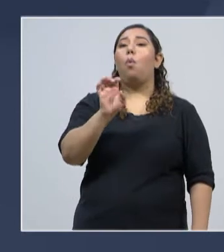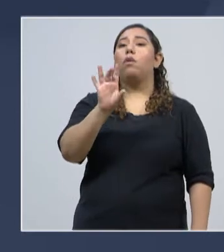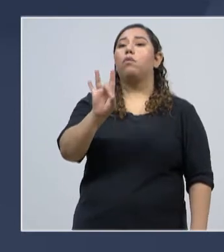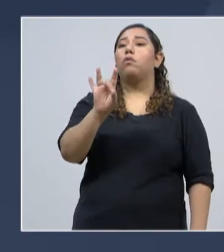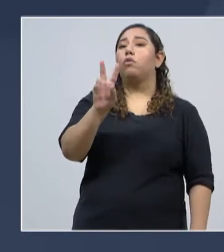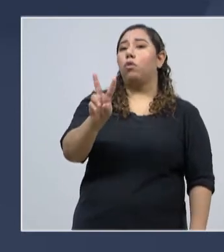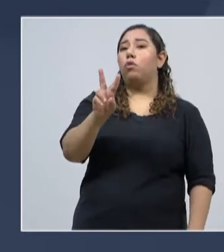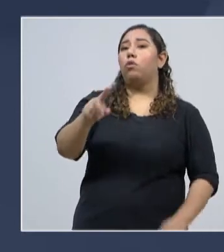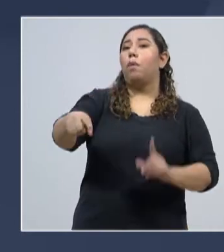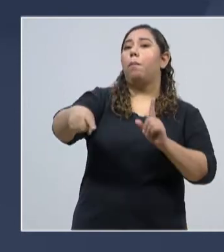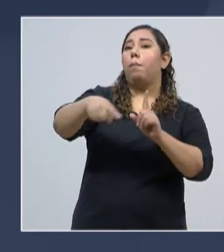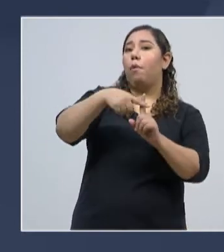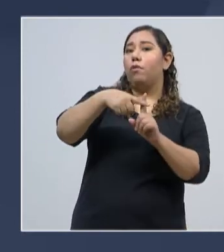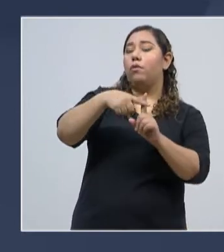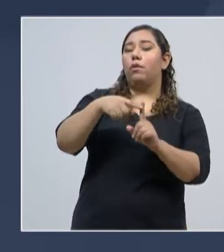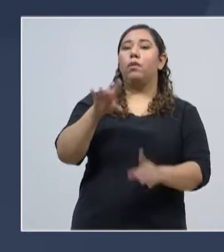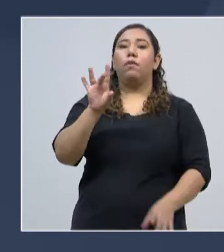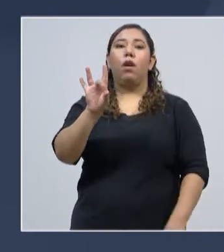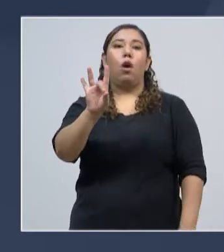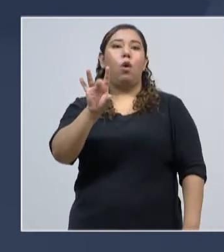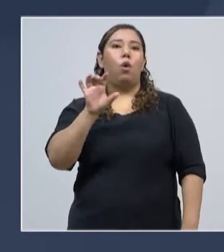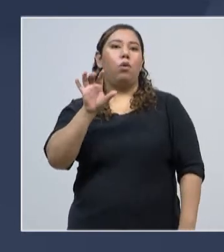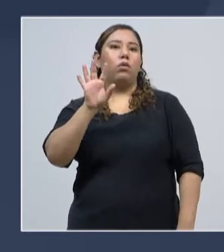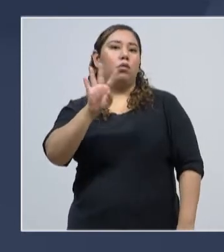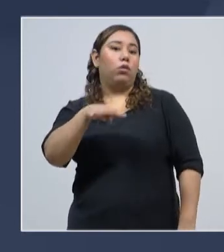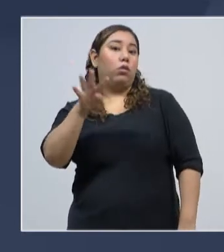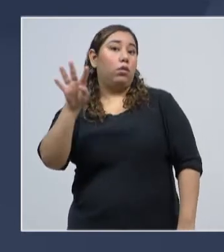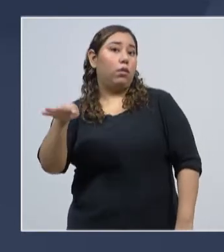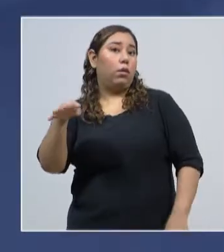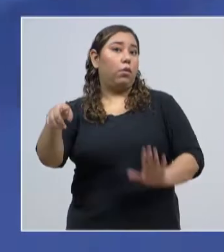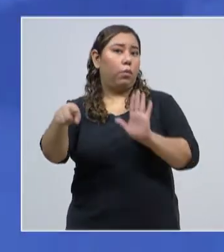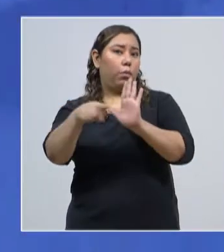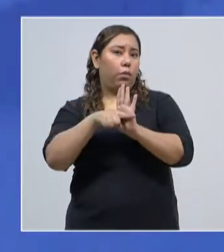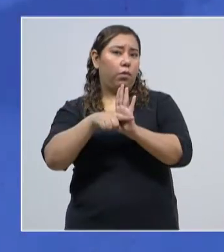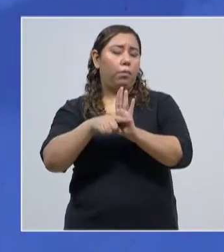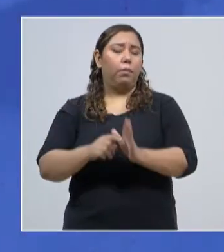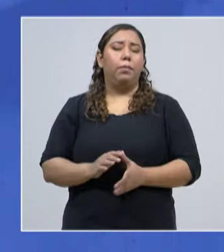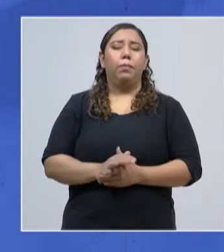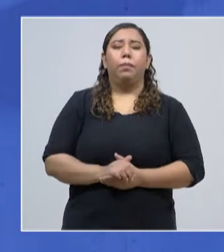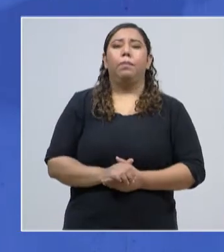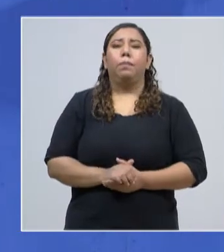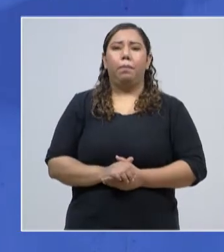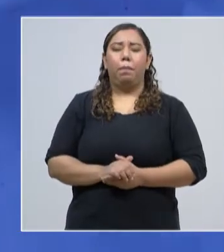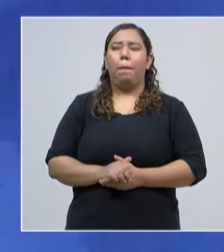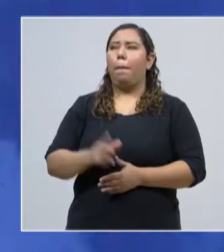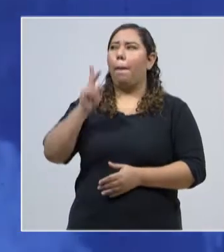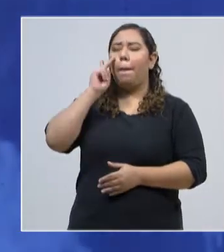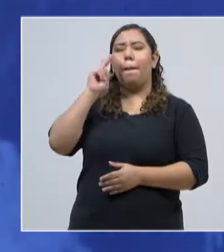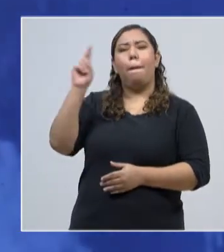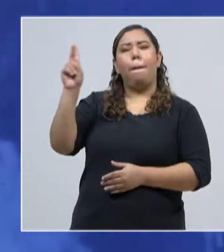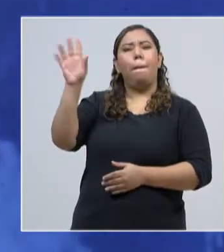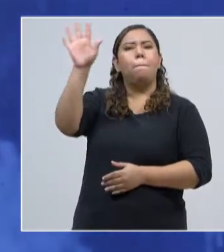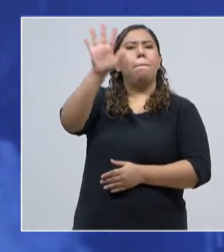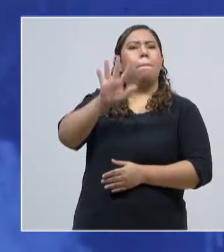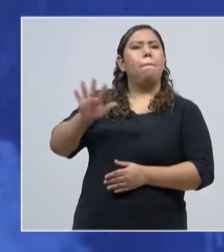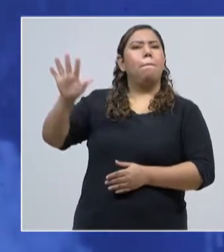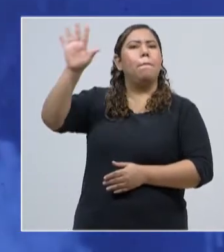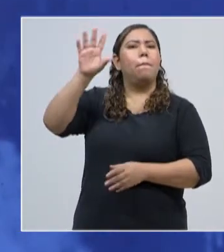han resultado positivas, 844 negativas. Veamos de dónde es el origen de las